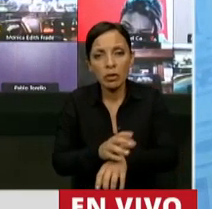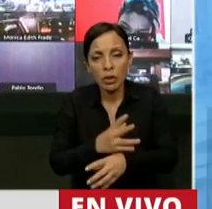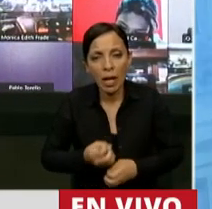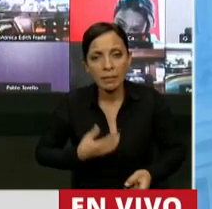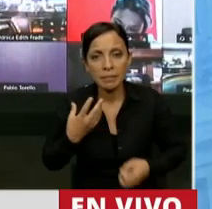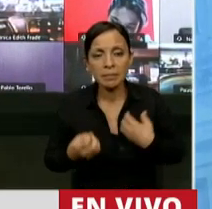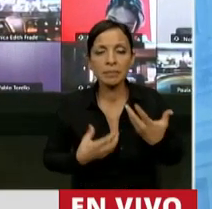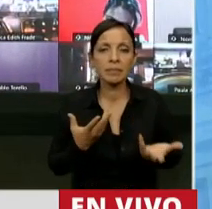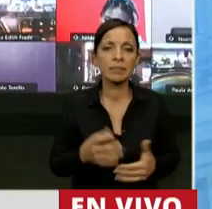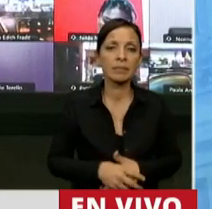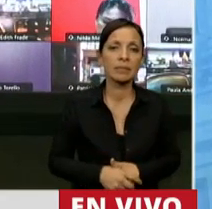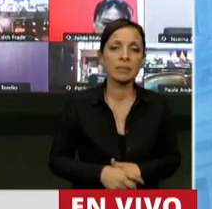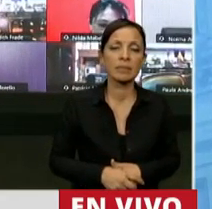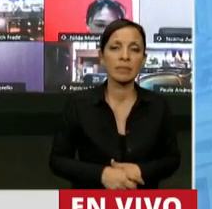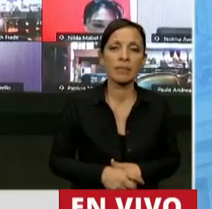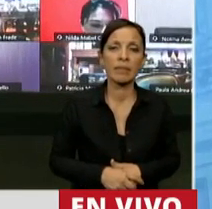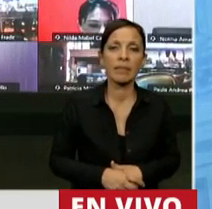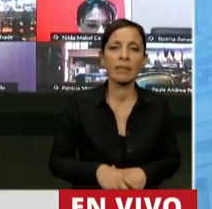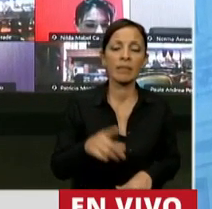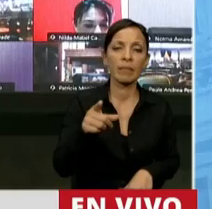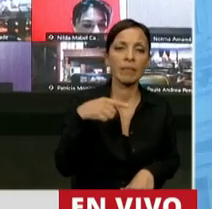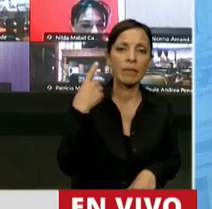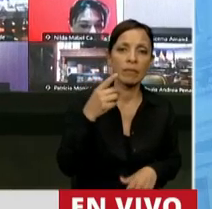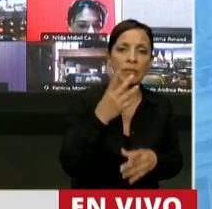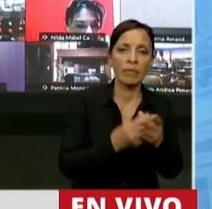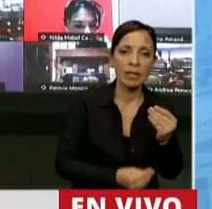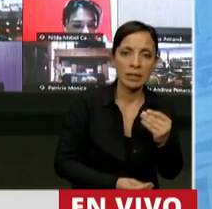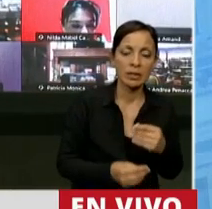Nuestro federalismo, nuestro fallido federalismo no se arregla